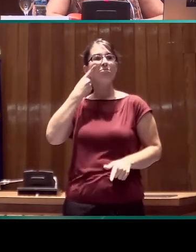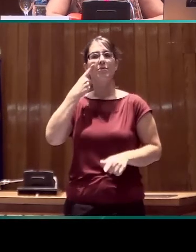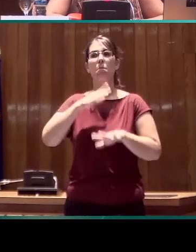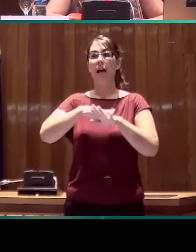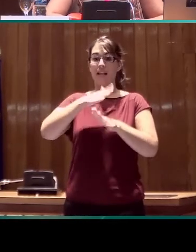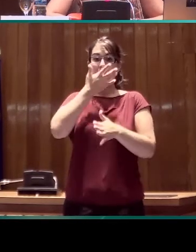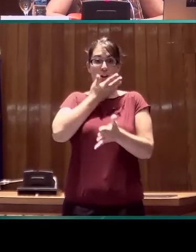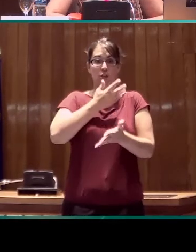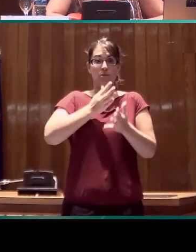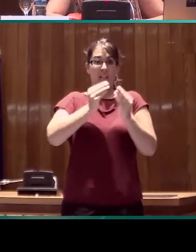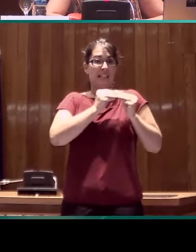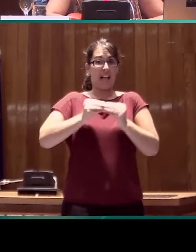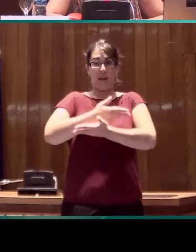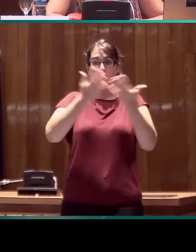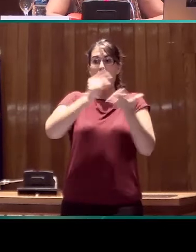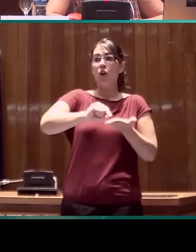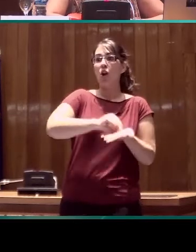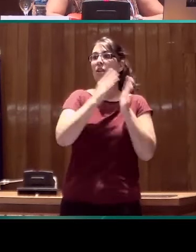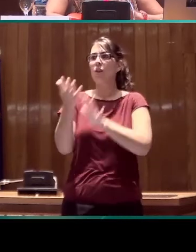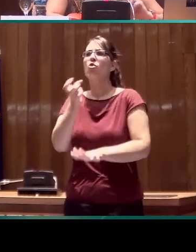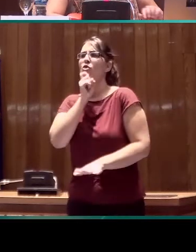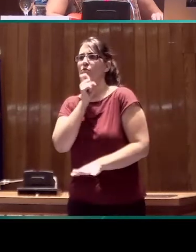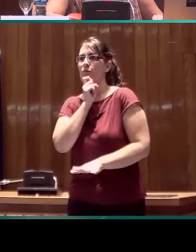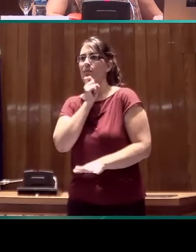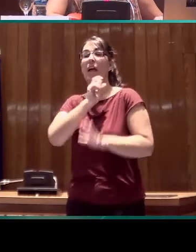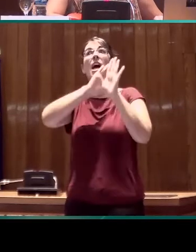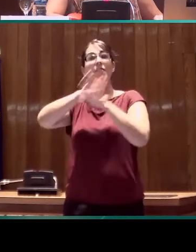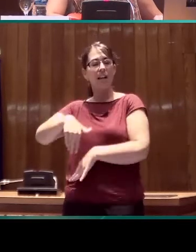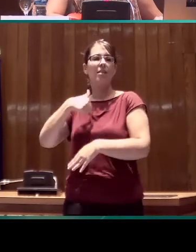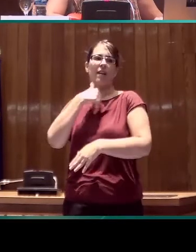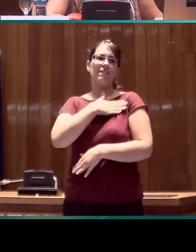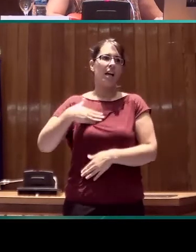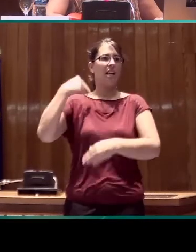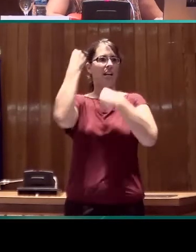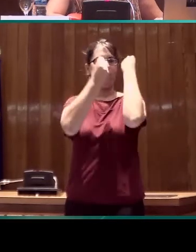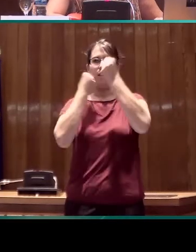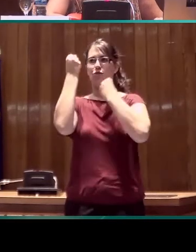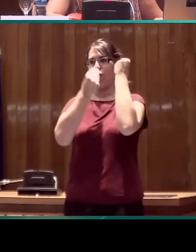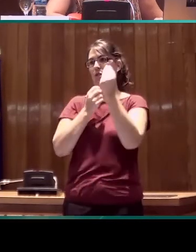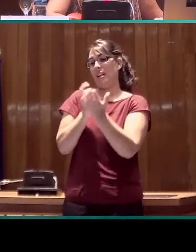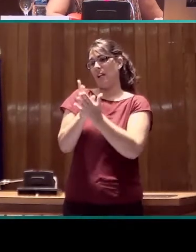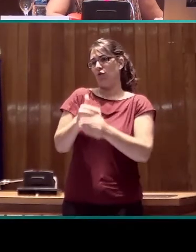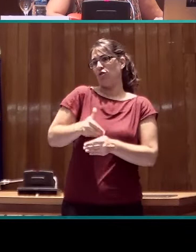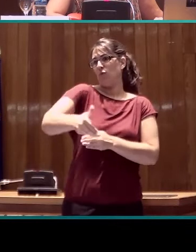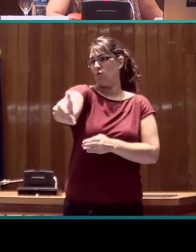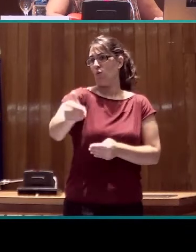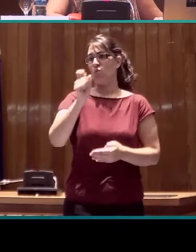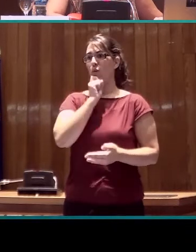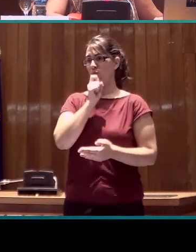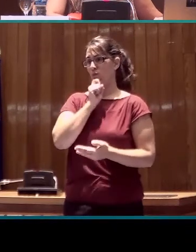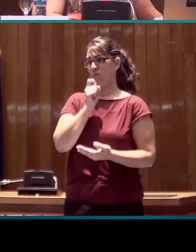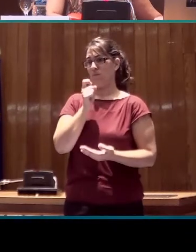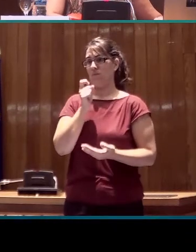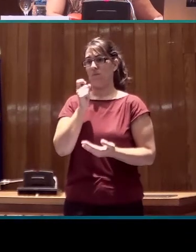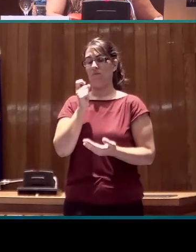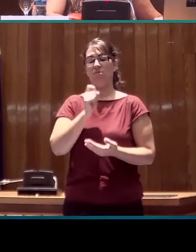estándar, para acabar con una brevísima reflexión sobre retos y perspectivas de futuro, que tiene sobre todo la función